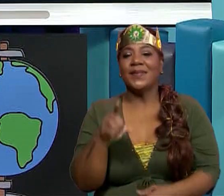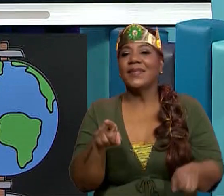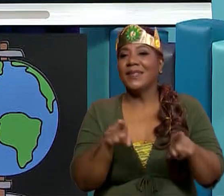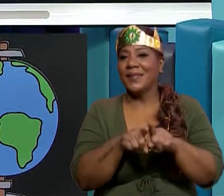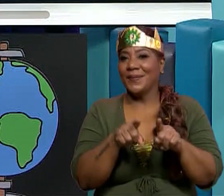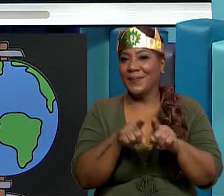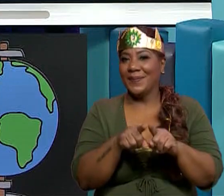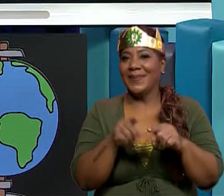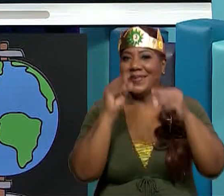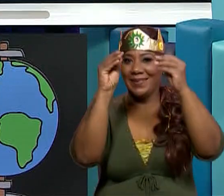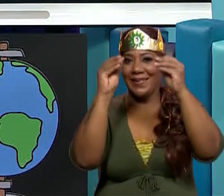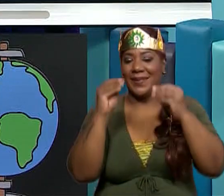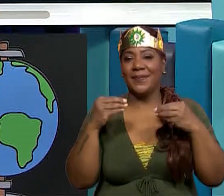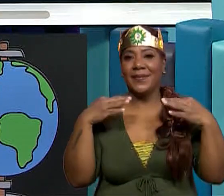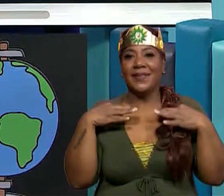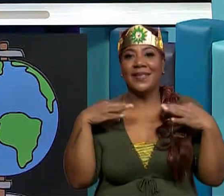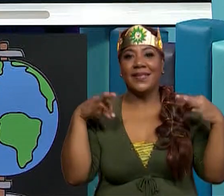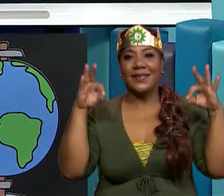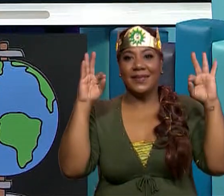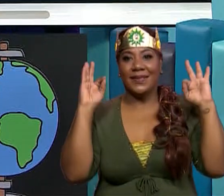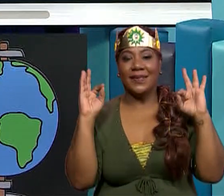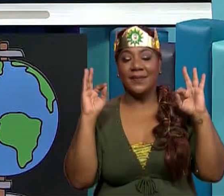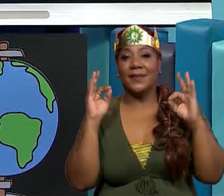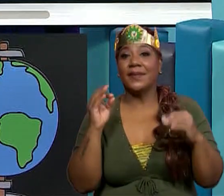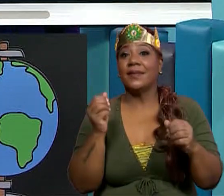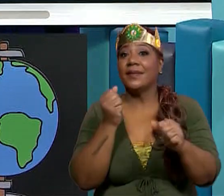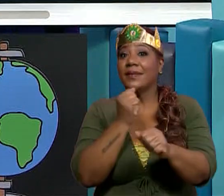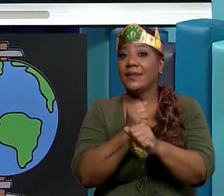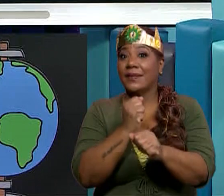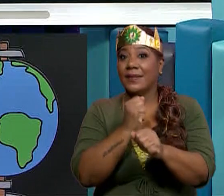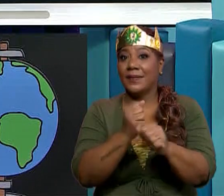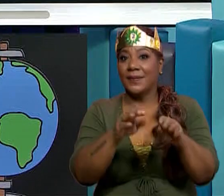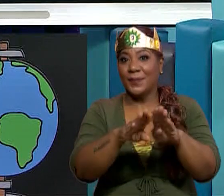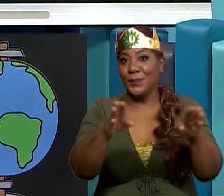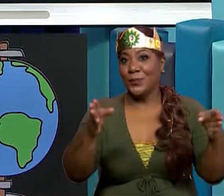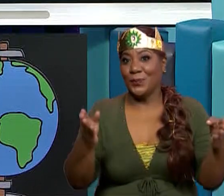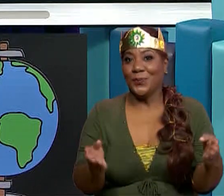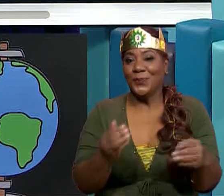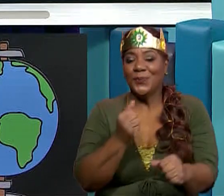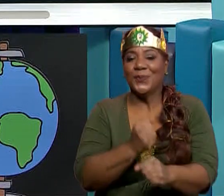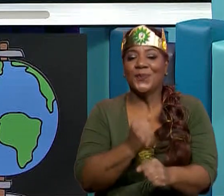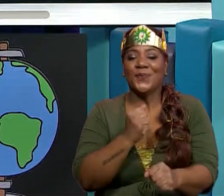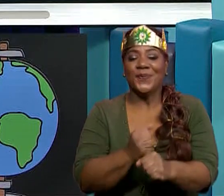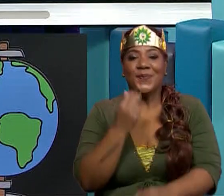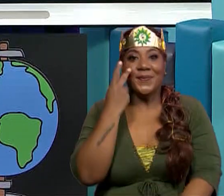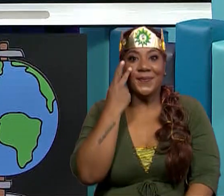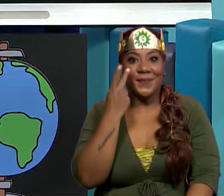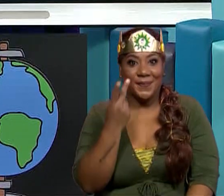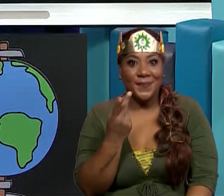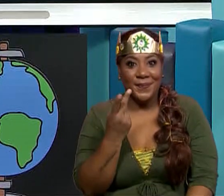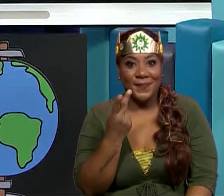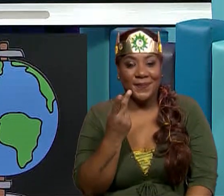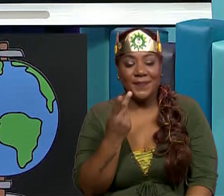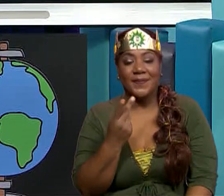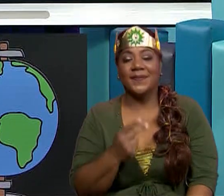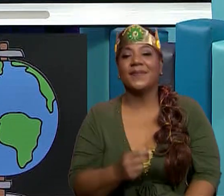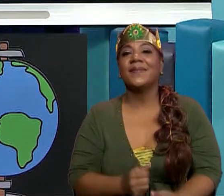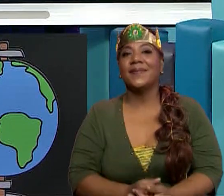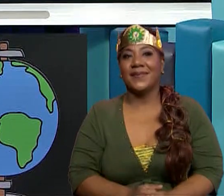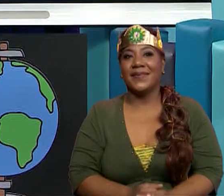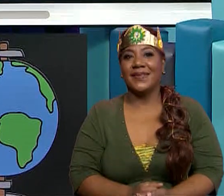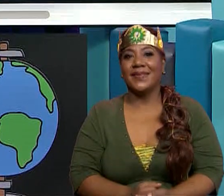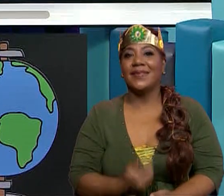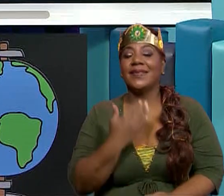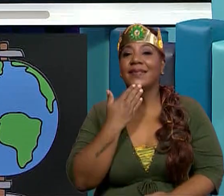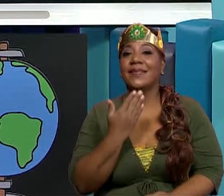feliz. Así es que les invito a que trabajemos en la mesa para ver qué vamos a trabajar en el día de hoy. Pero antes, también